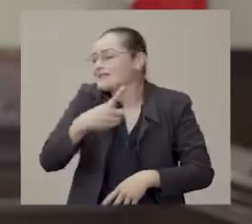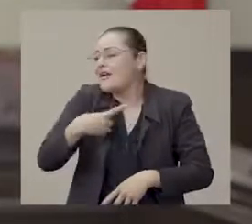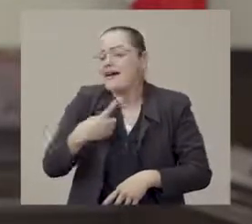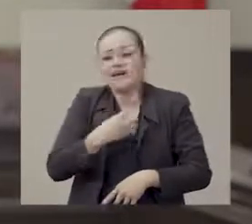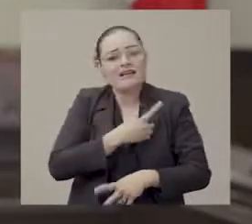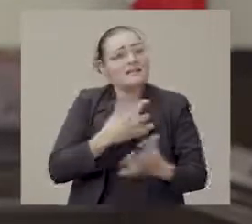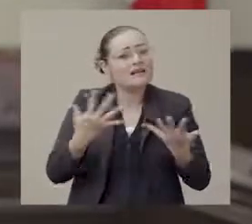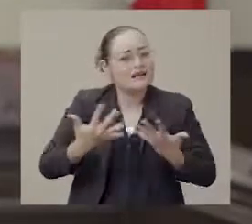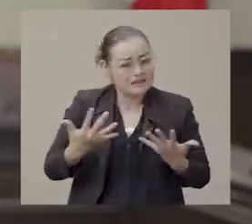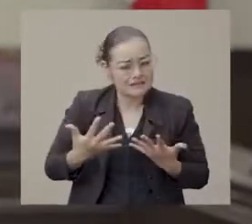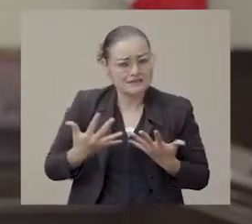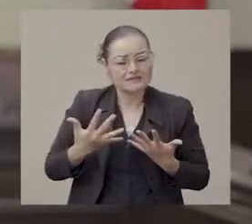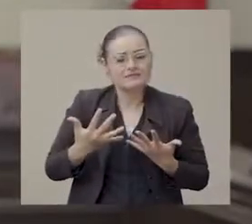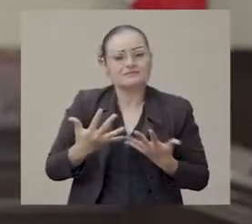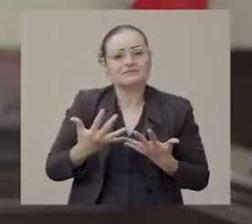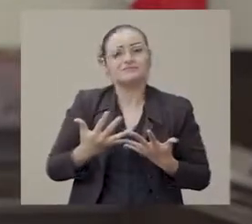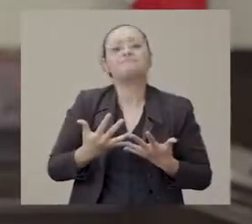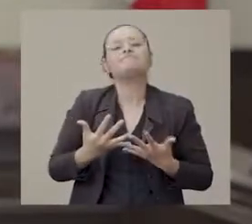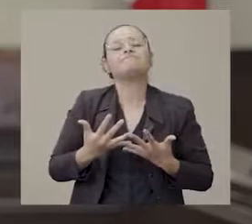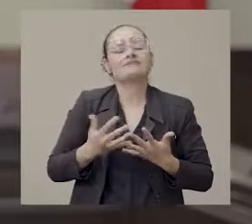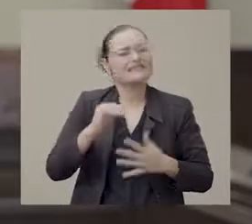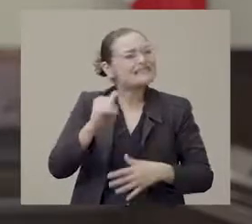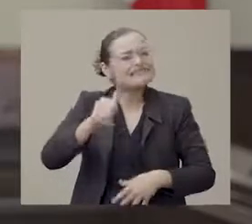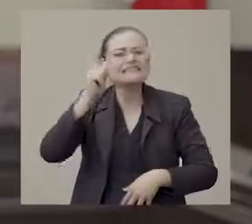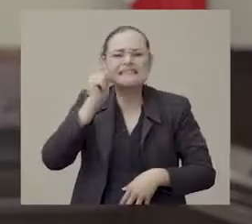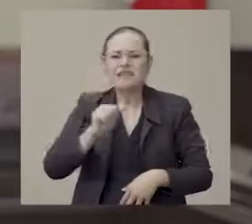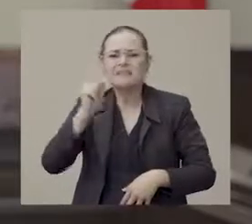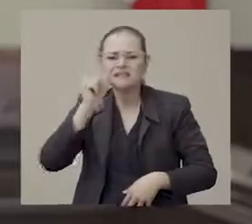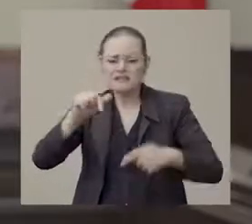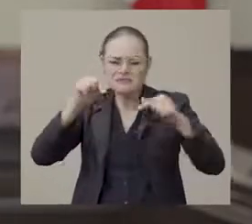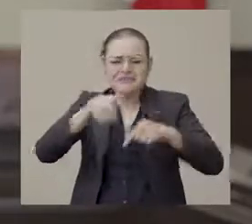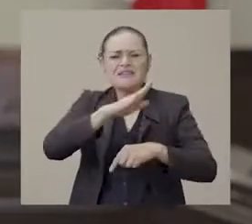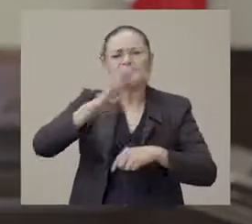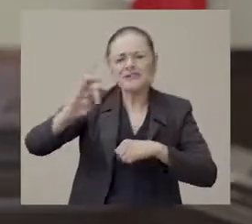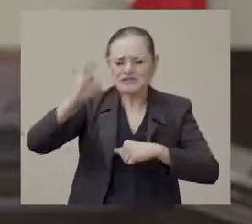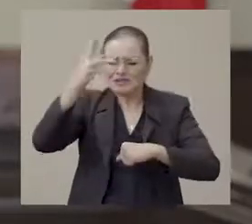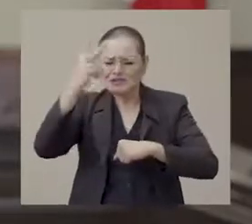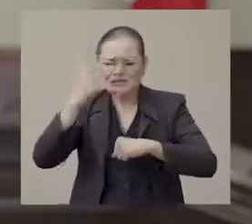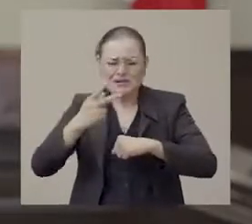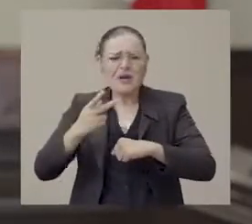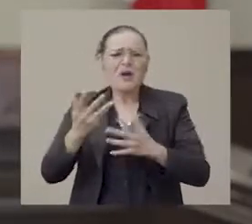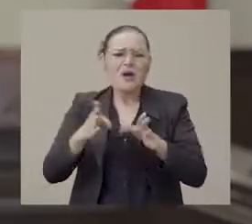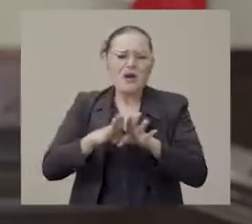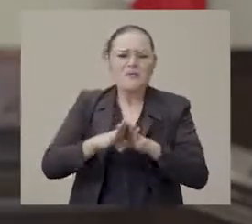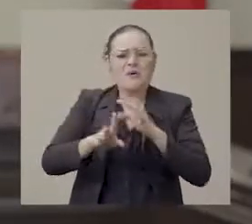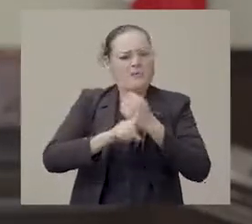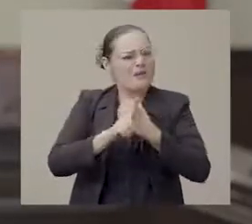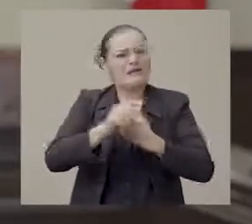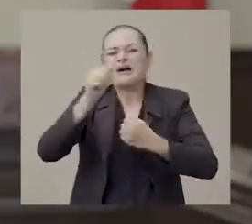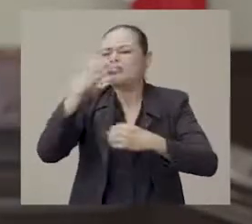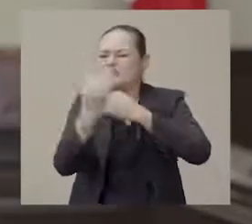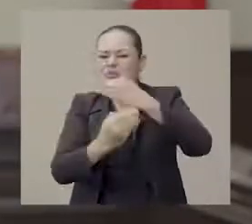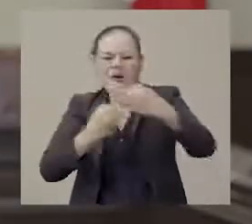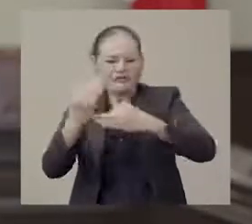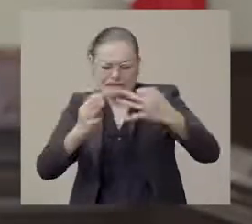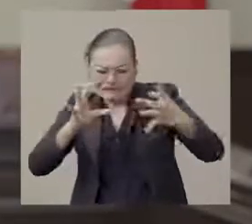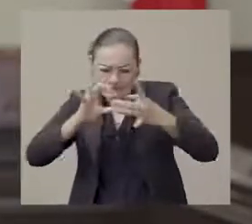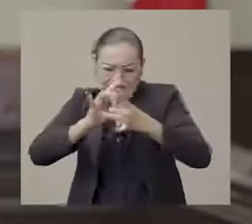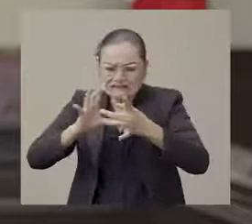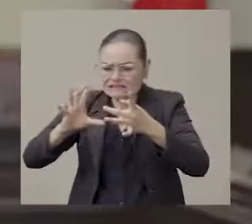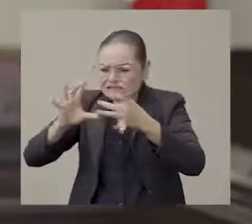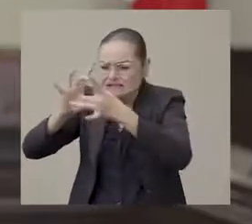Seguro estoy. Seremos exitosos en superar el reto. Así hemos sido siempre en Baja California Sur. Mostremos